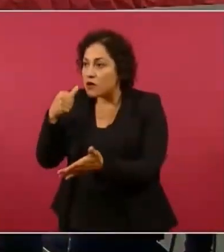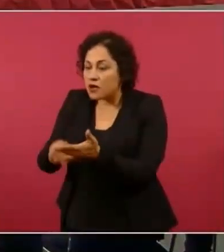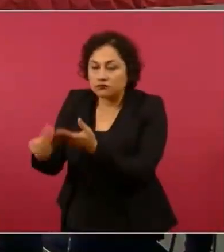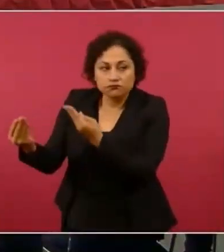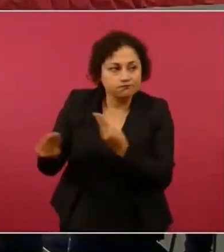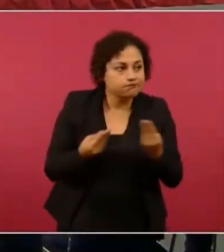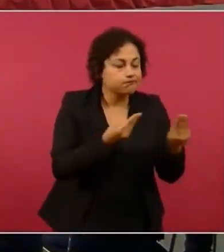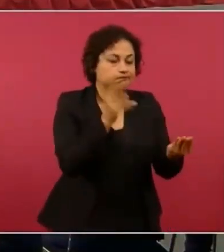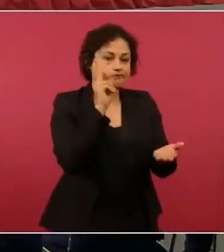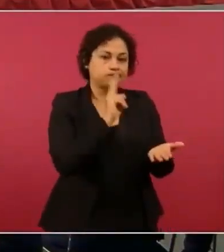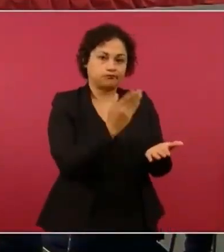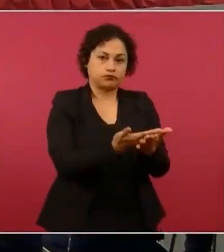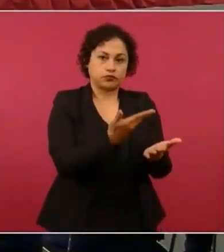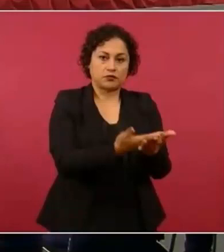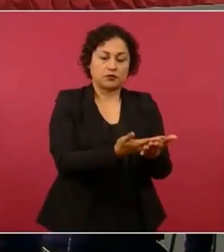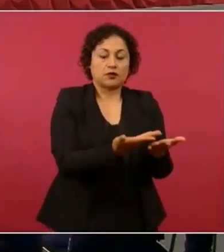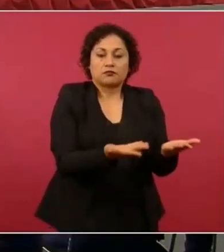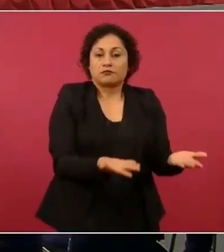¿qué significa esto?